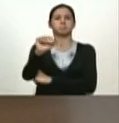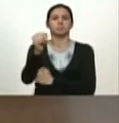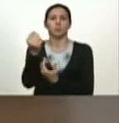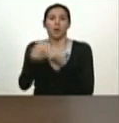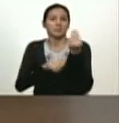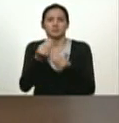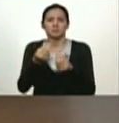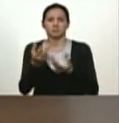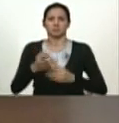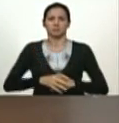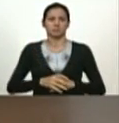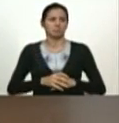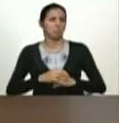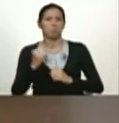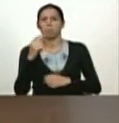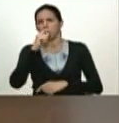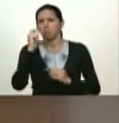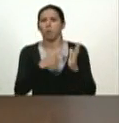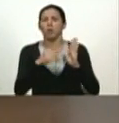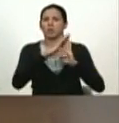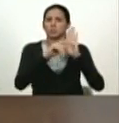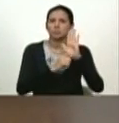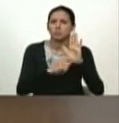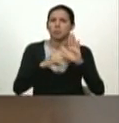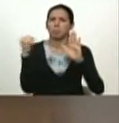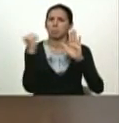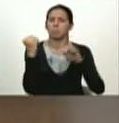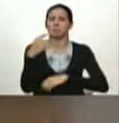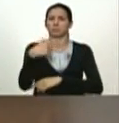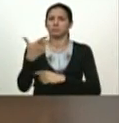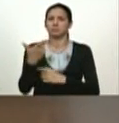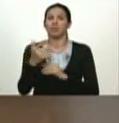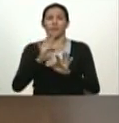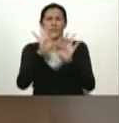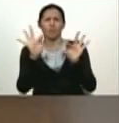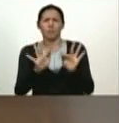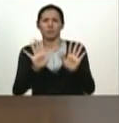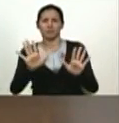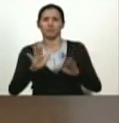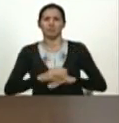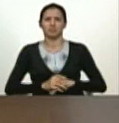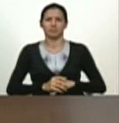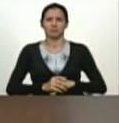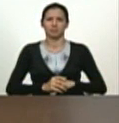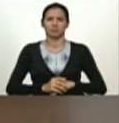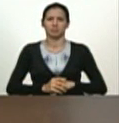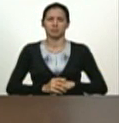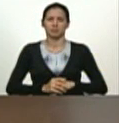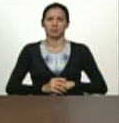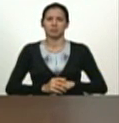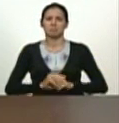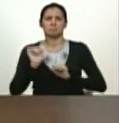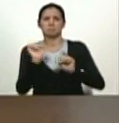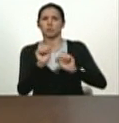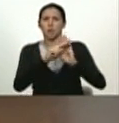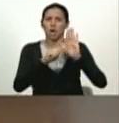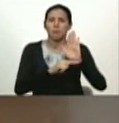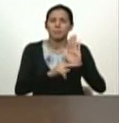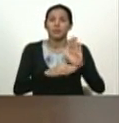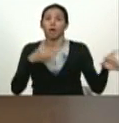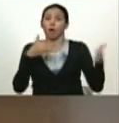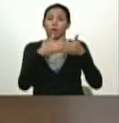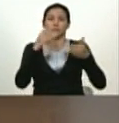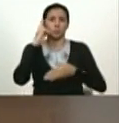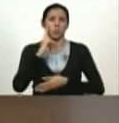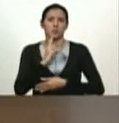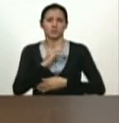ilegalidad, a la inconstitucionalidad. Las expresiones neofascistas, antibolivarianas,